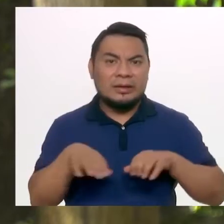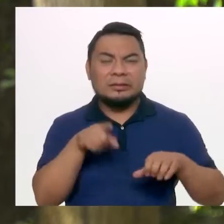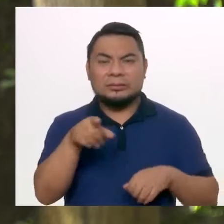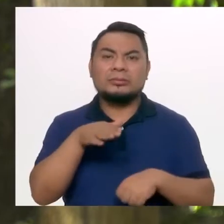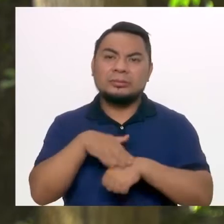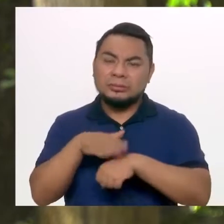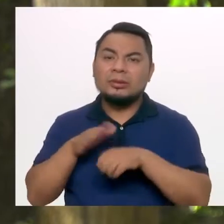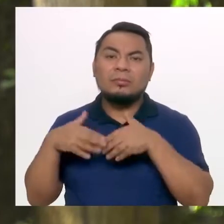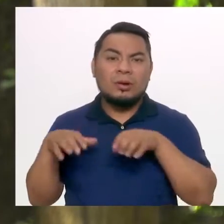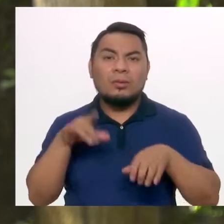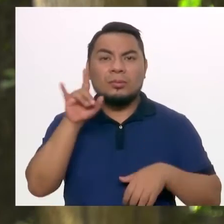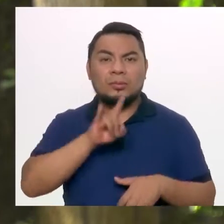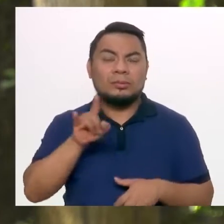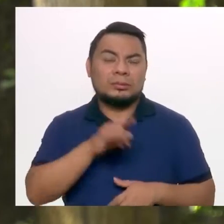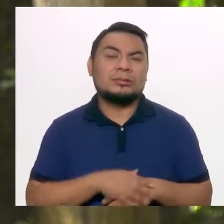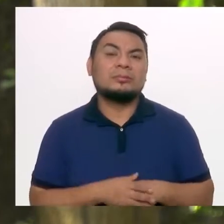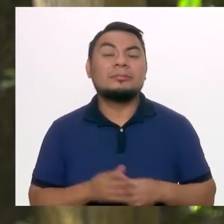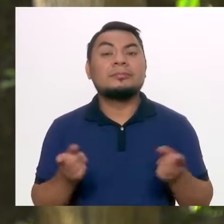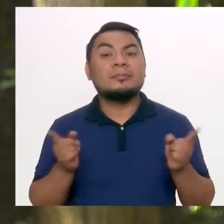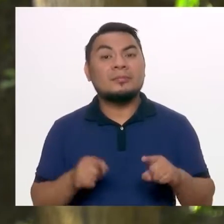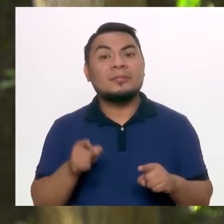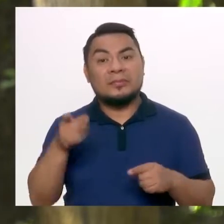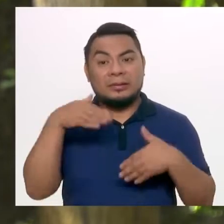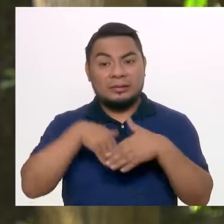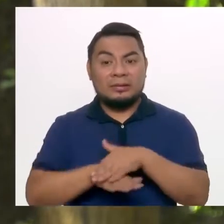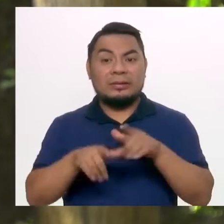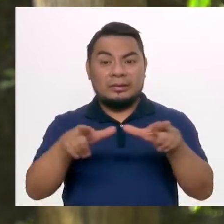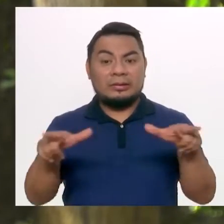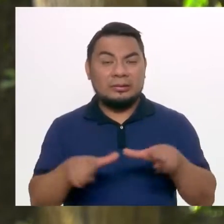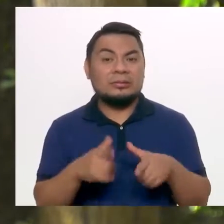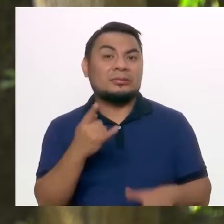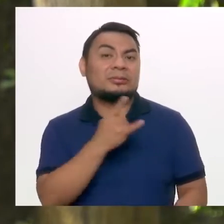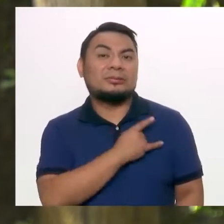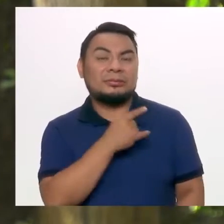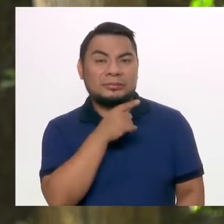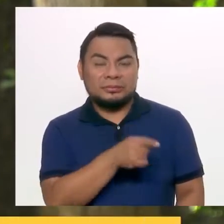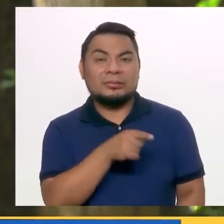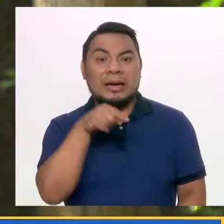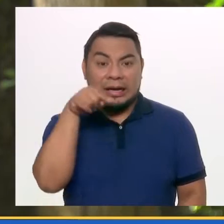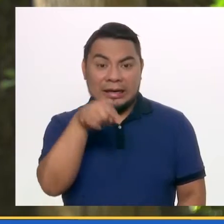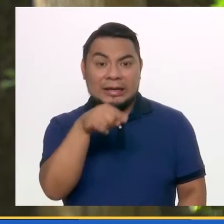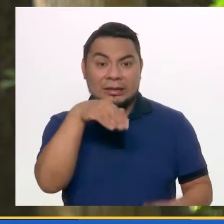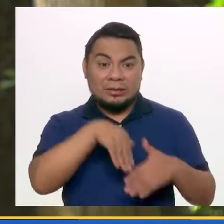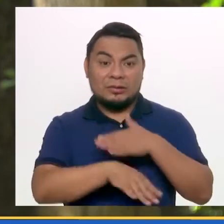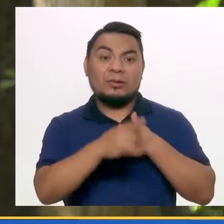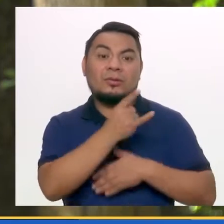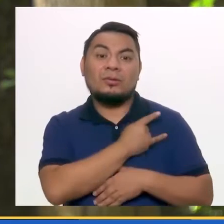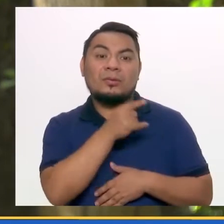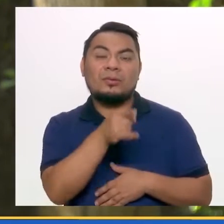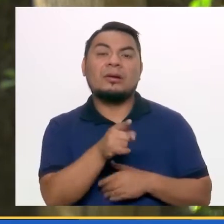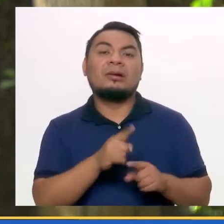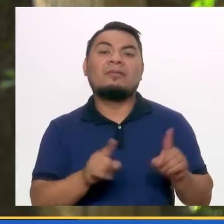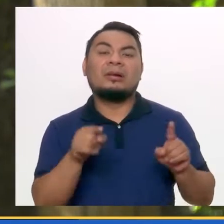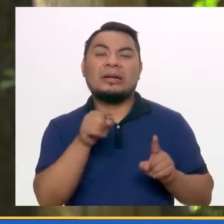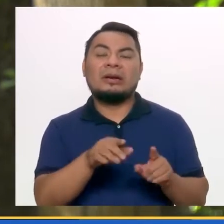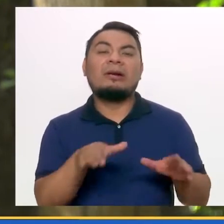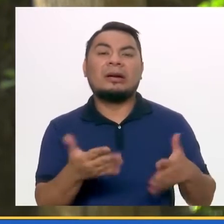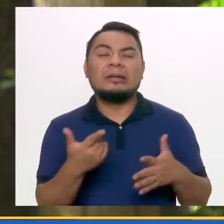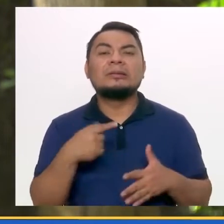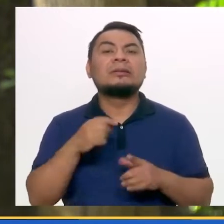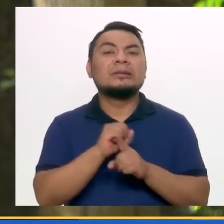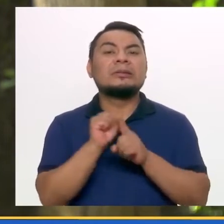cosas, hay cosas que se pueden utilizar. Cuando entramos a un espacio universitario, ahí estamos